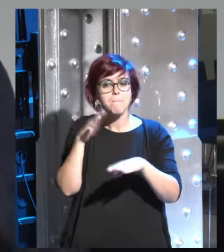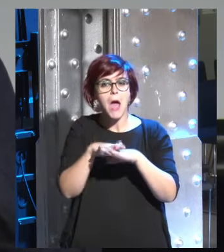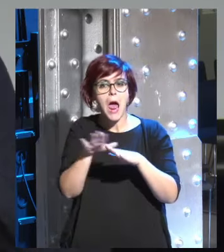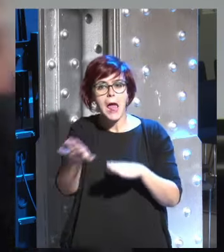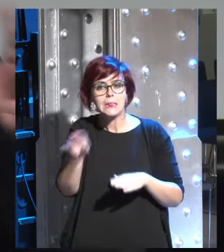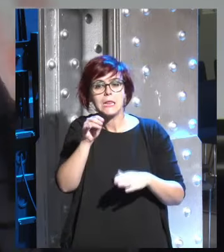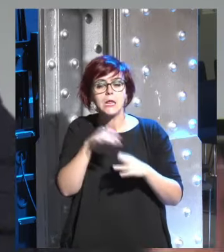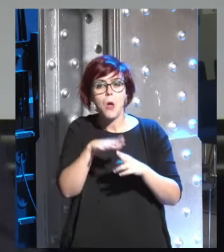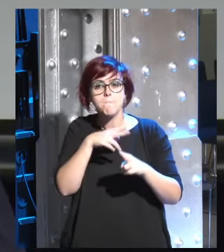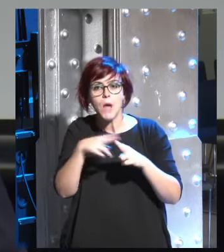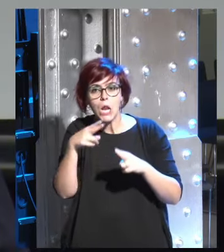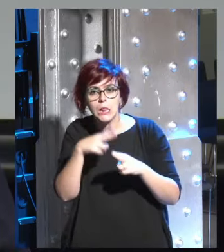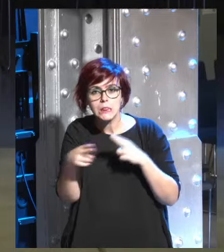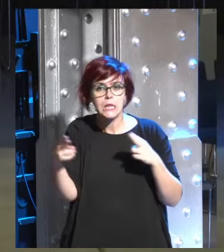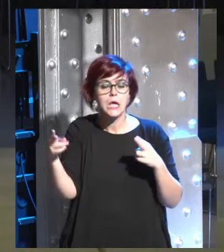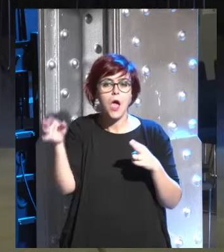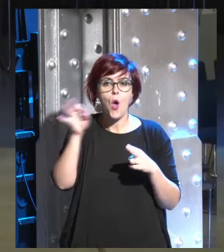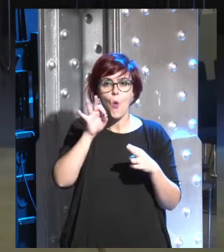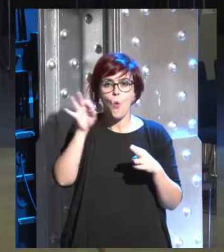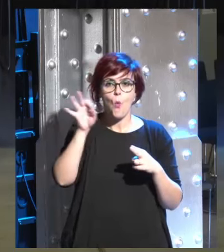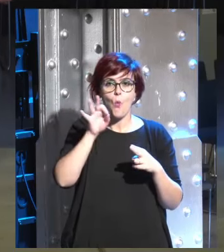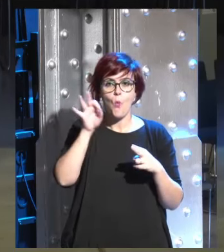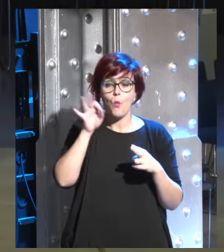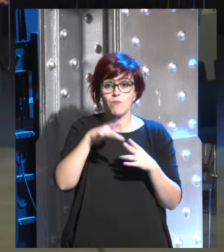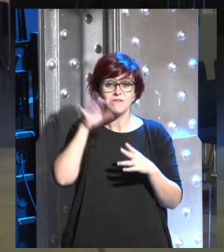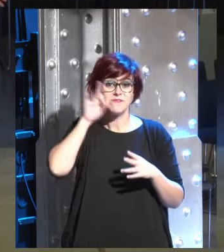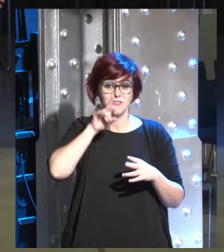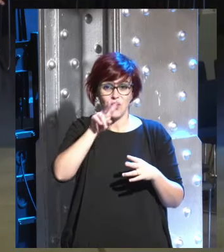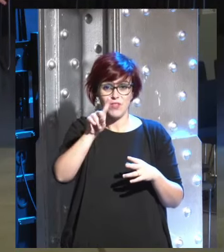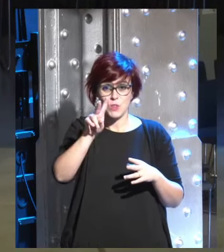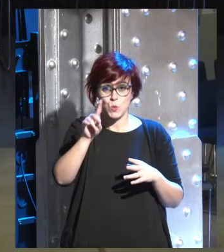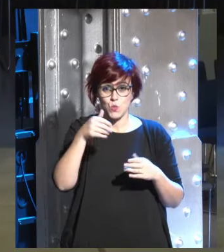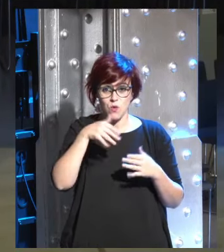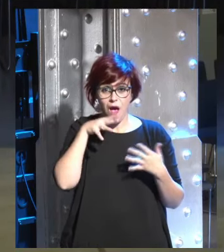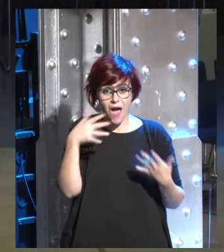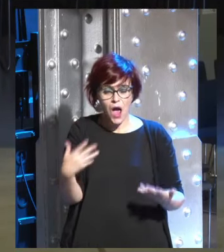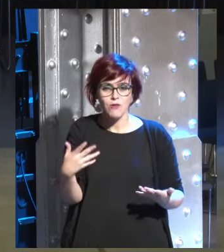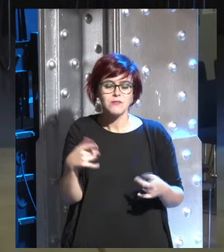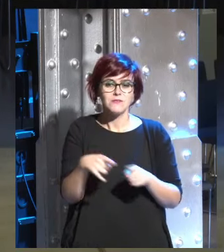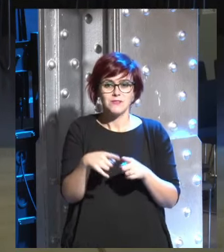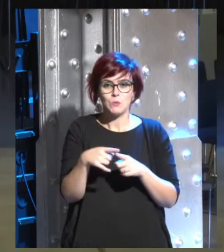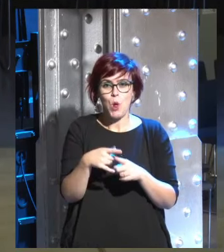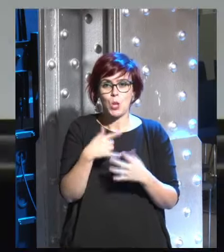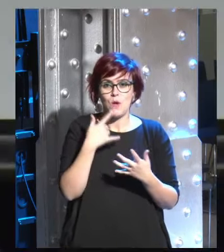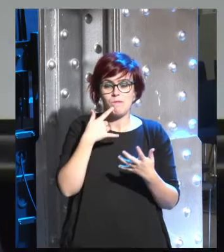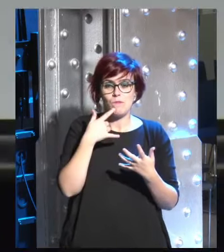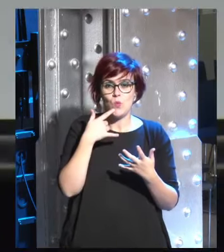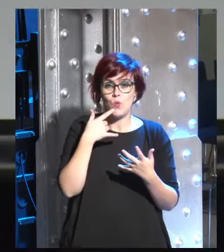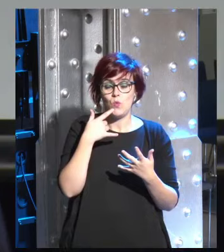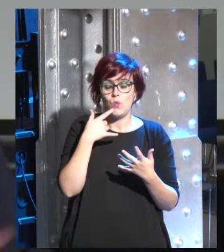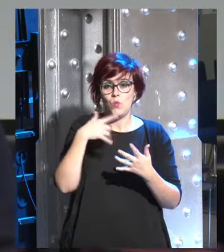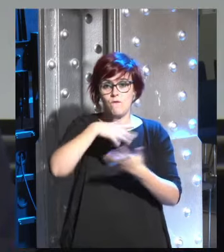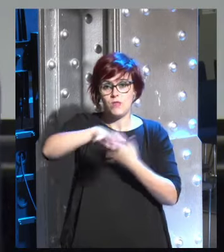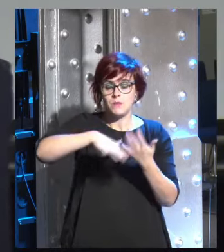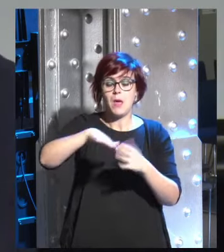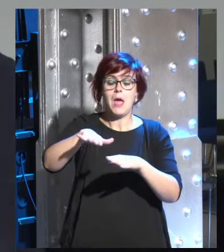la política en el siglo XXI es un poco el campo de batalla perdón en el siglo